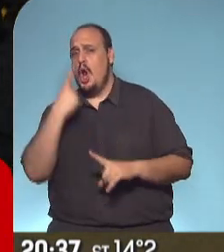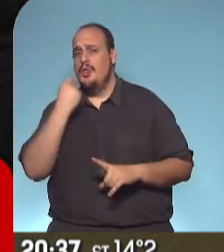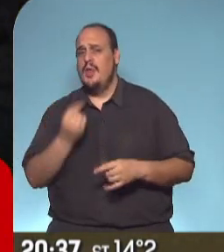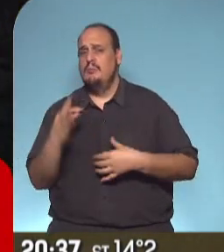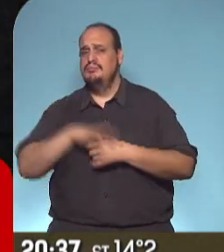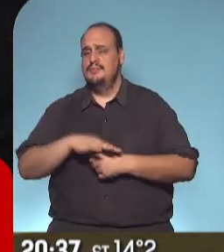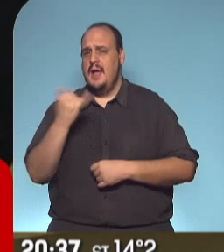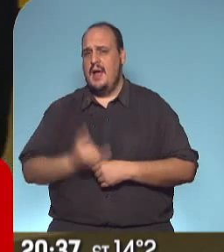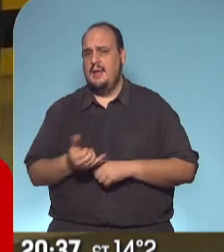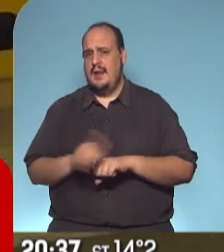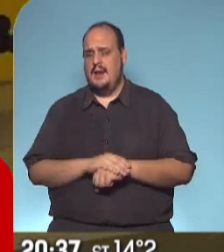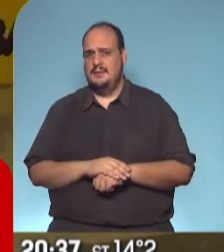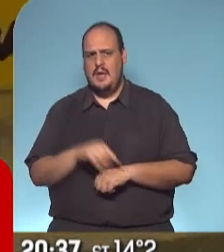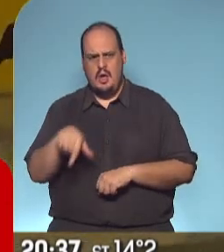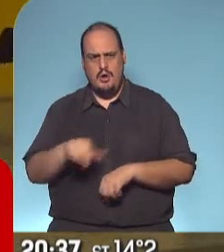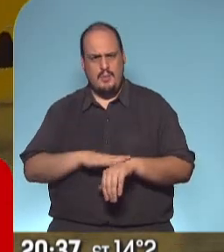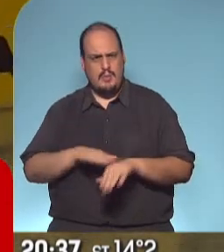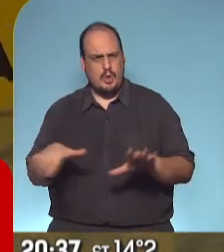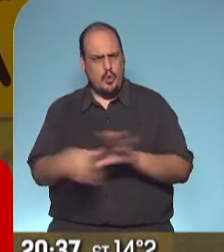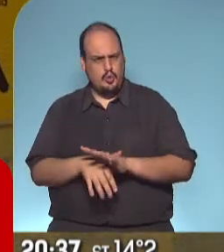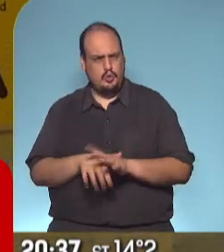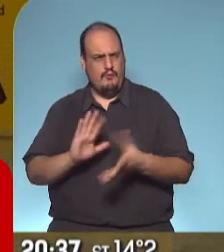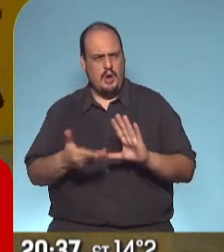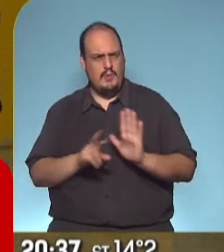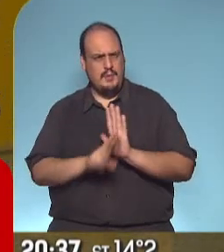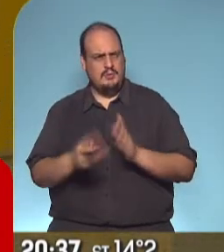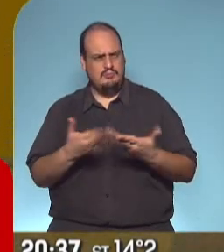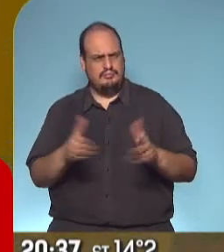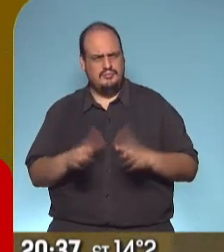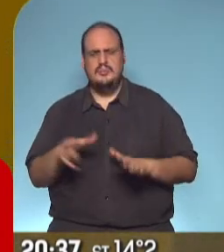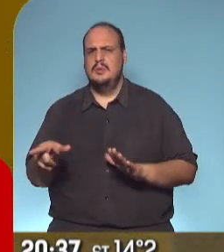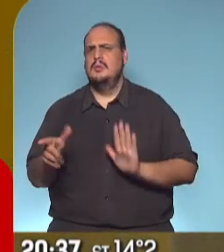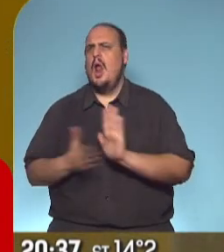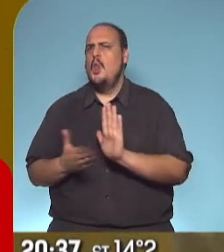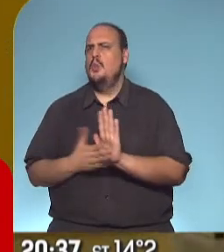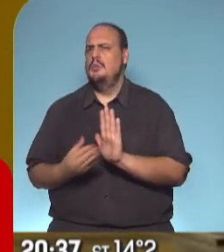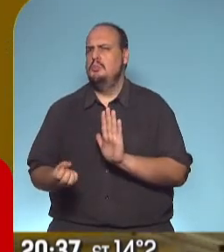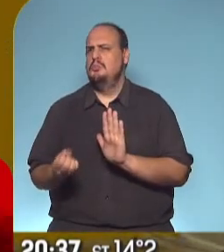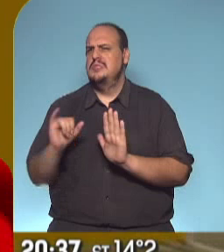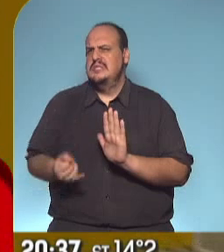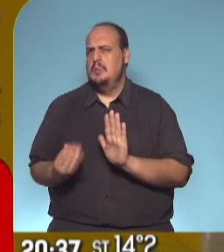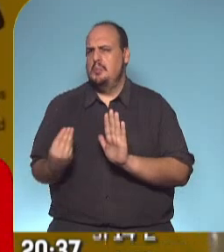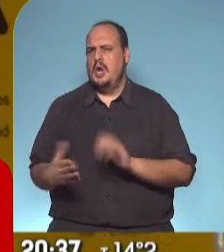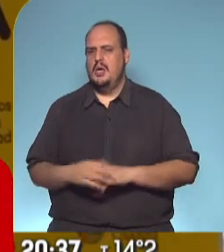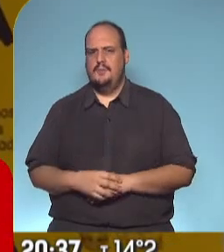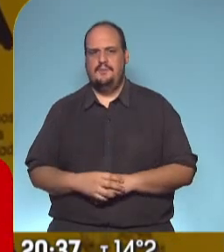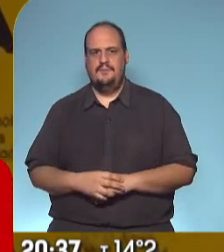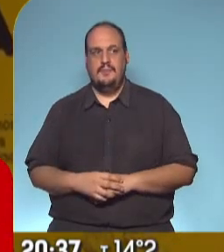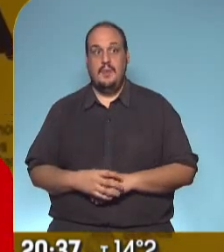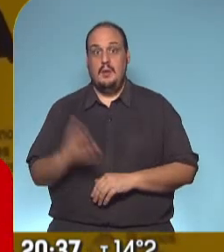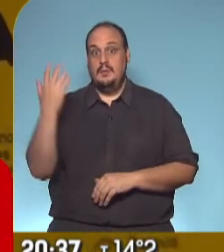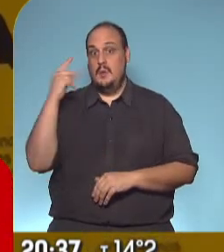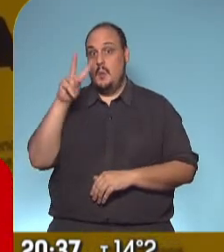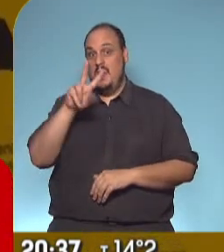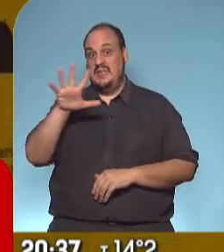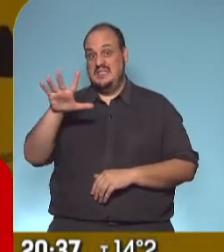Rodríguez Larreta, ¿es el momento de abrir? ¿Cuál es el argumento que dice que sí? Y el argumento que dice que sí, es que hace 25 días que